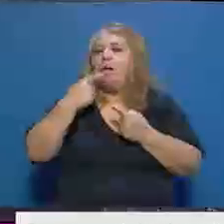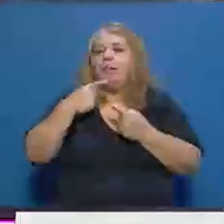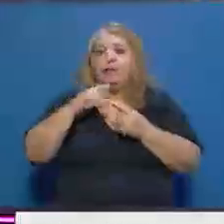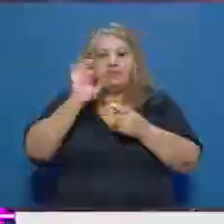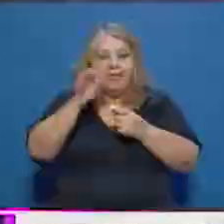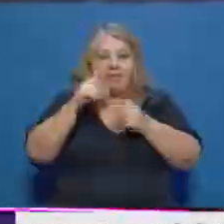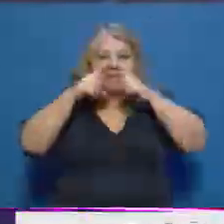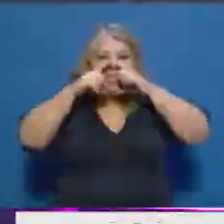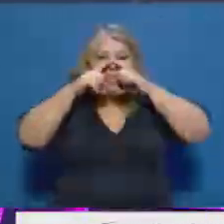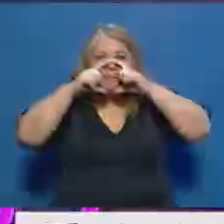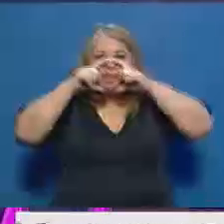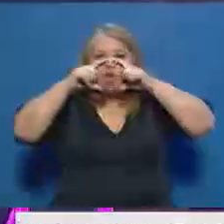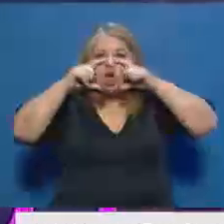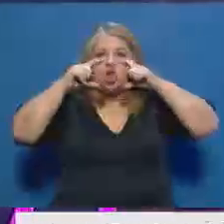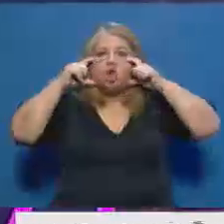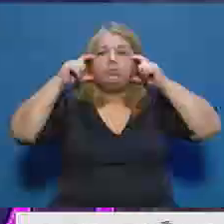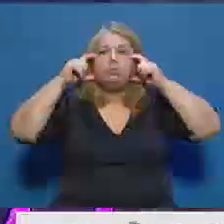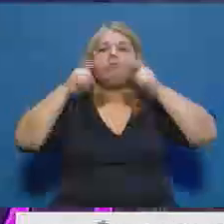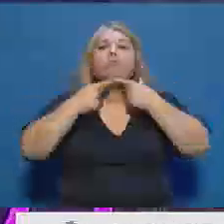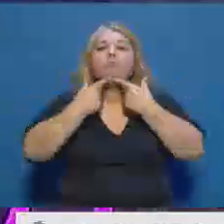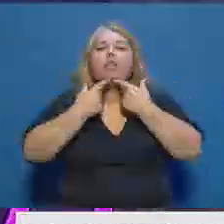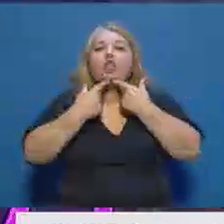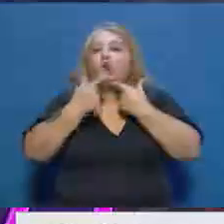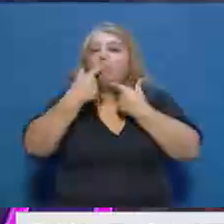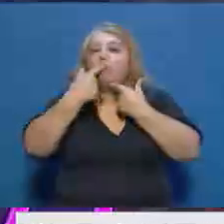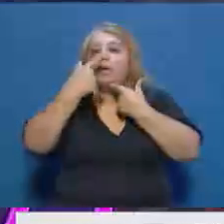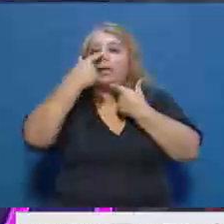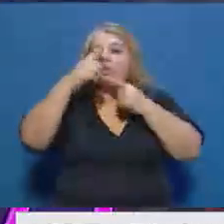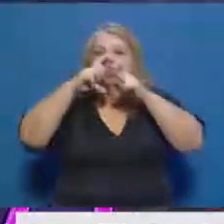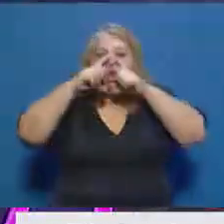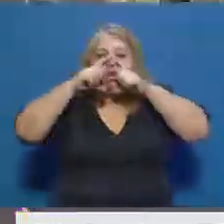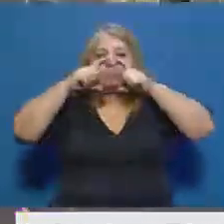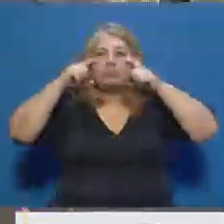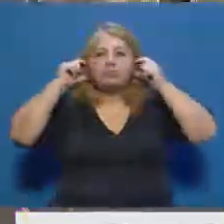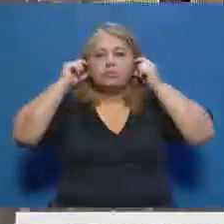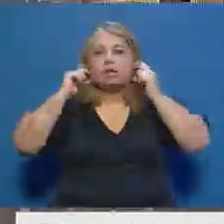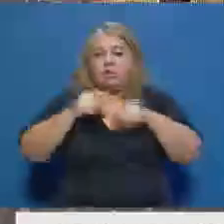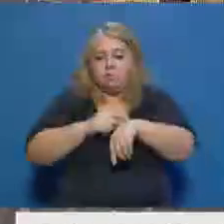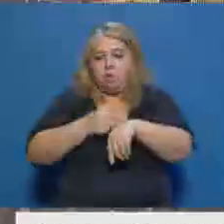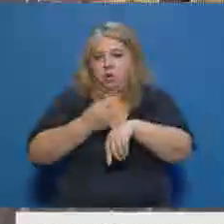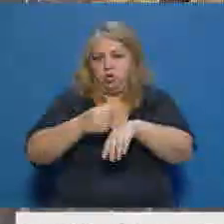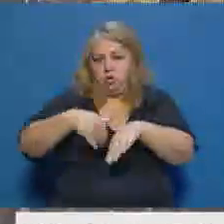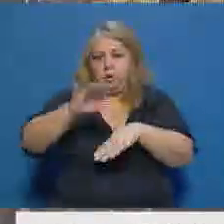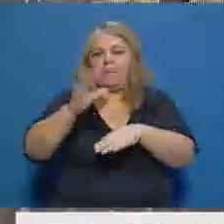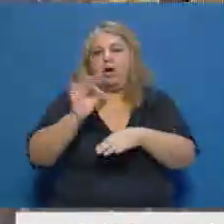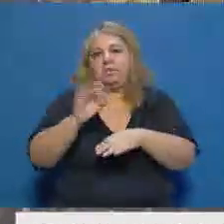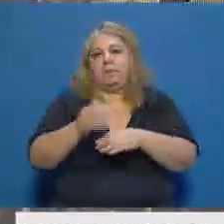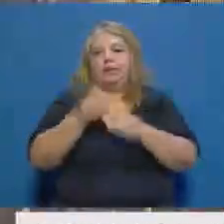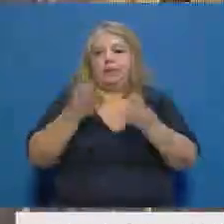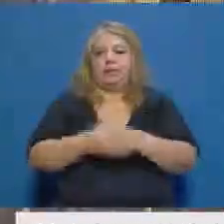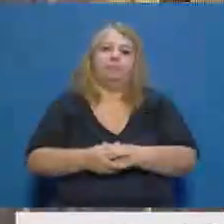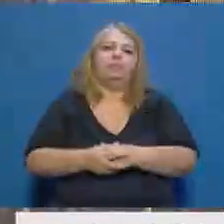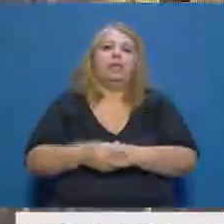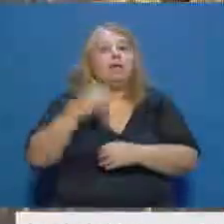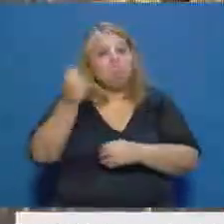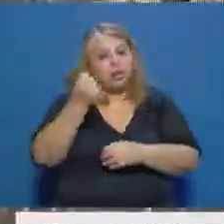boca y nariz lo que hay que cubrir. Bueno, vamos a conocerlo seguramente en los próximos minutos, en las próximas horas, más información al respecto, pero bueno, era